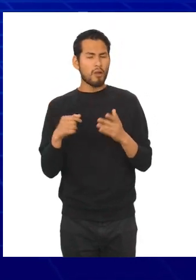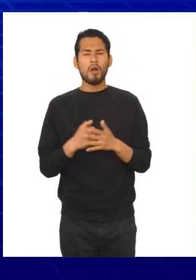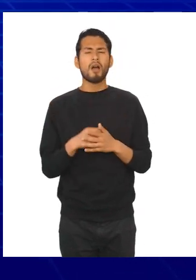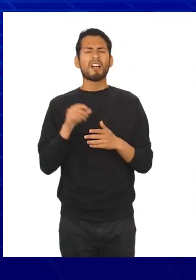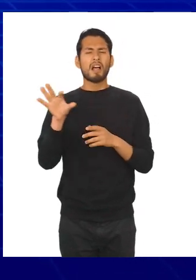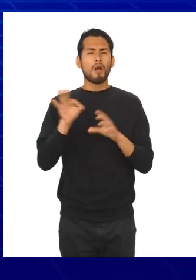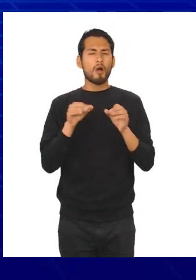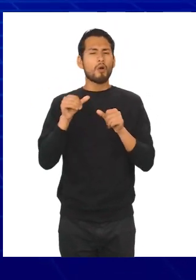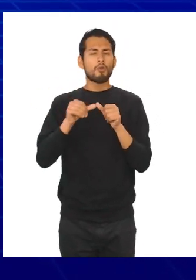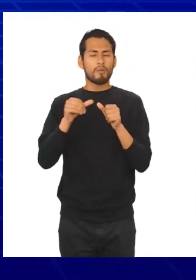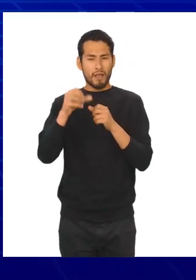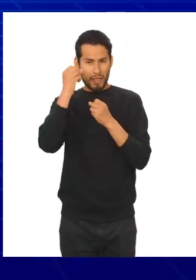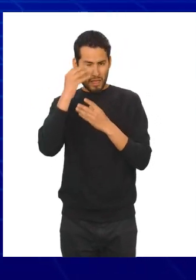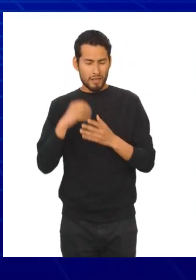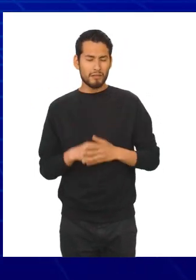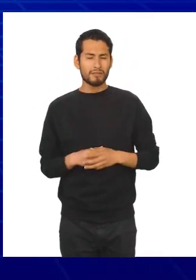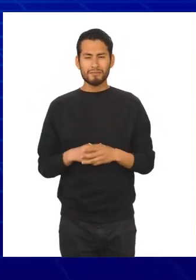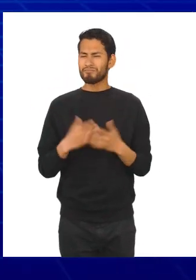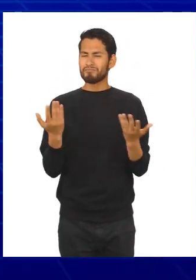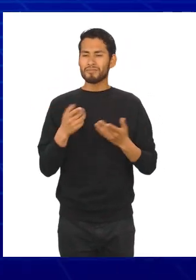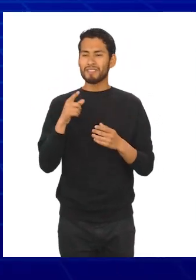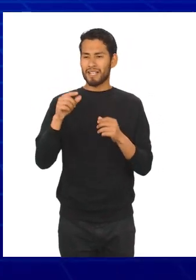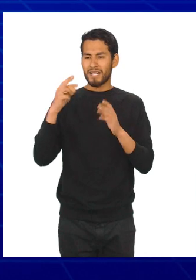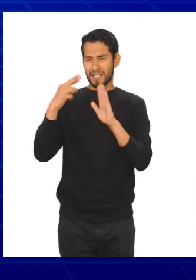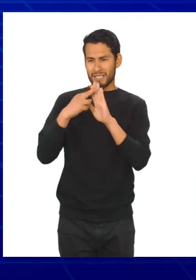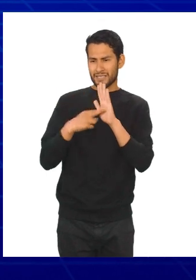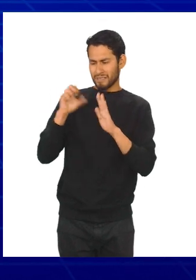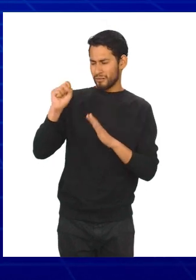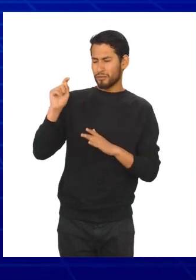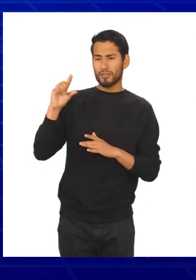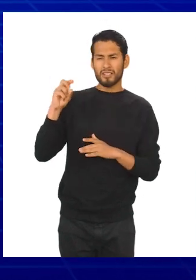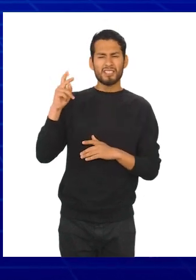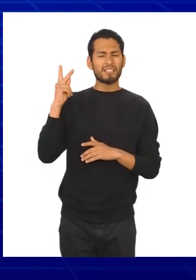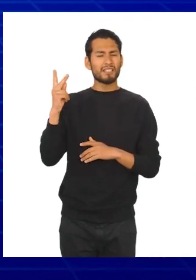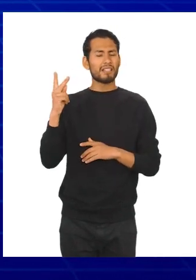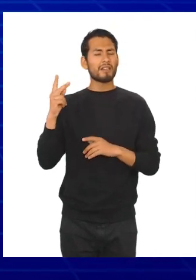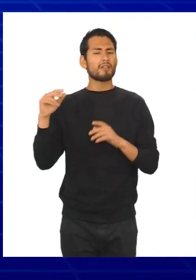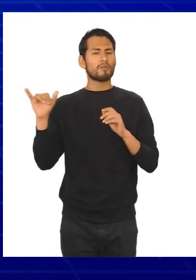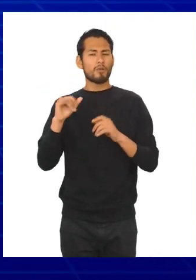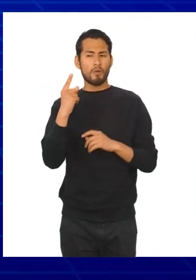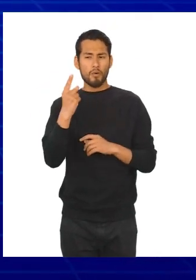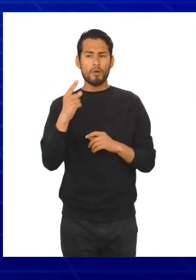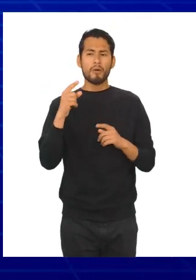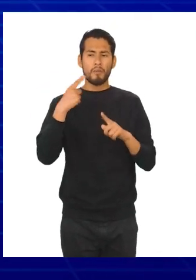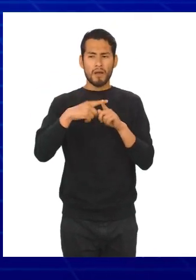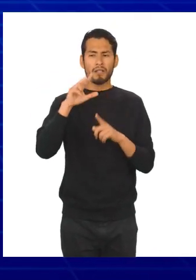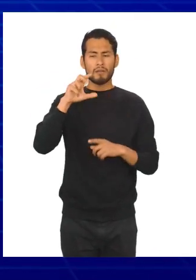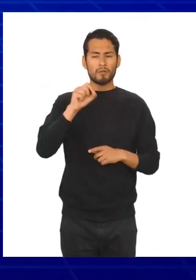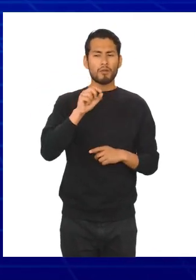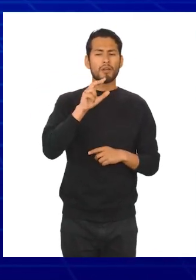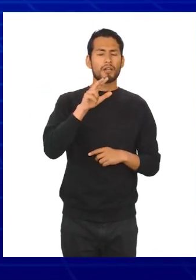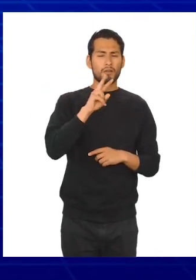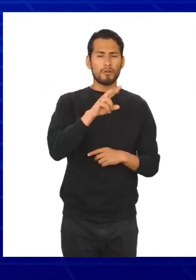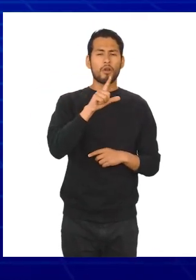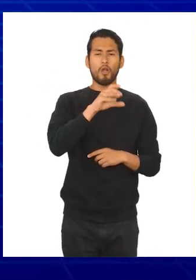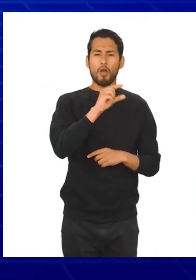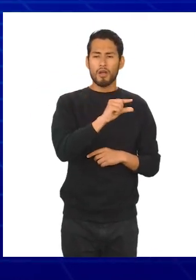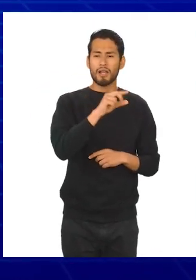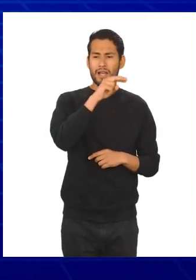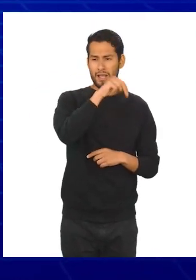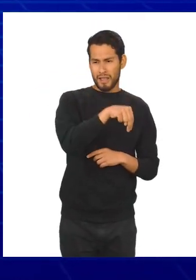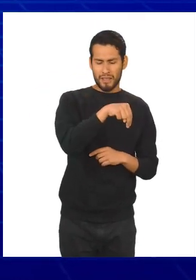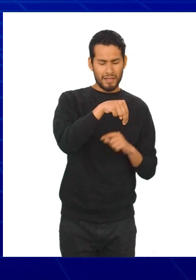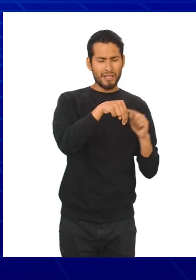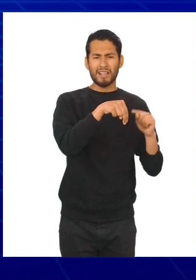Para ello, podemos utilizar la regla de Sturges. K es igual a 1 más 3,32 logaritmo de n,